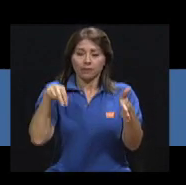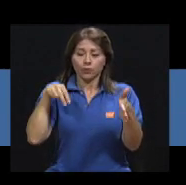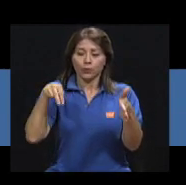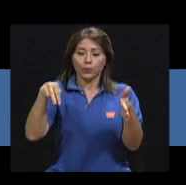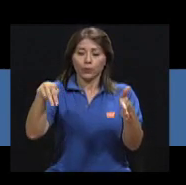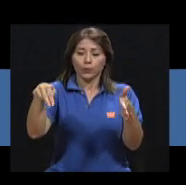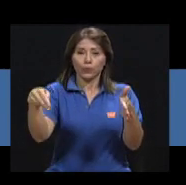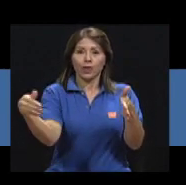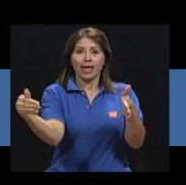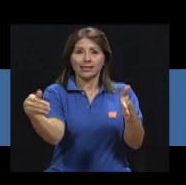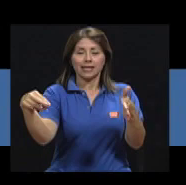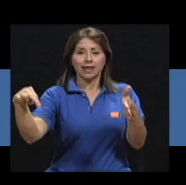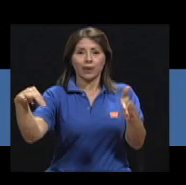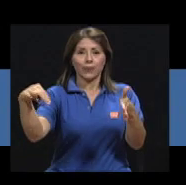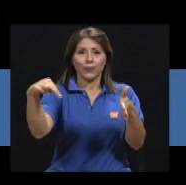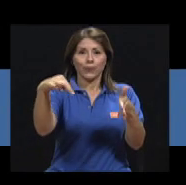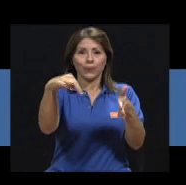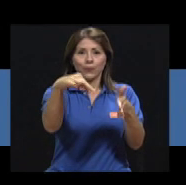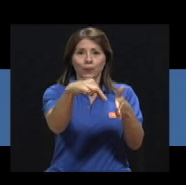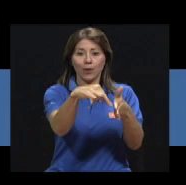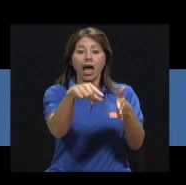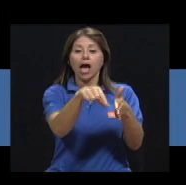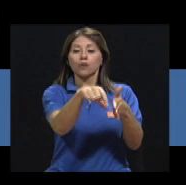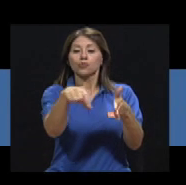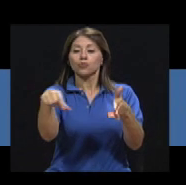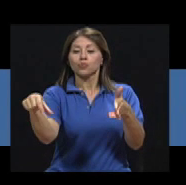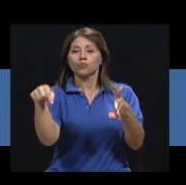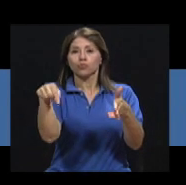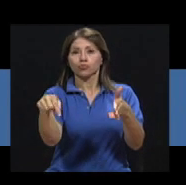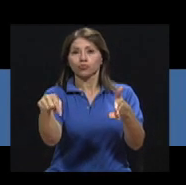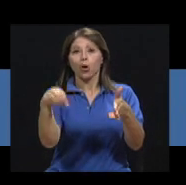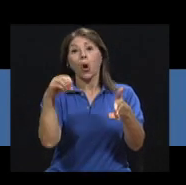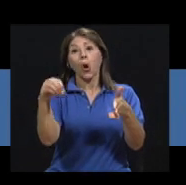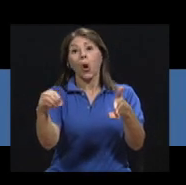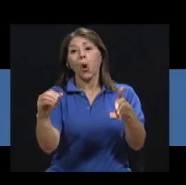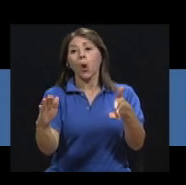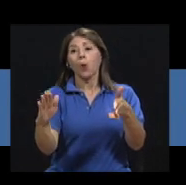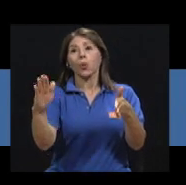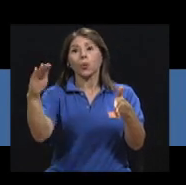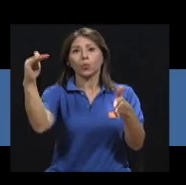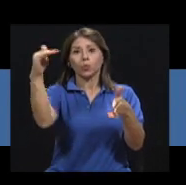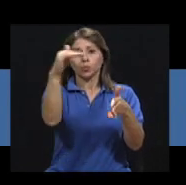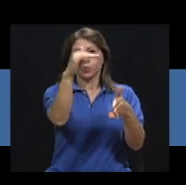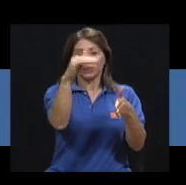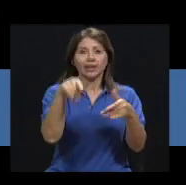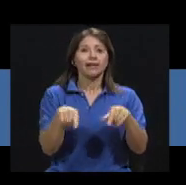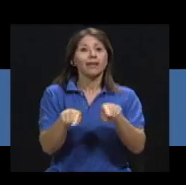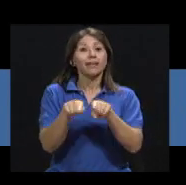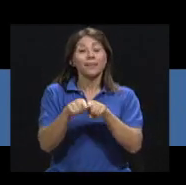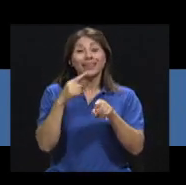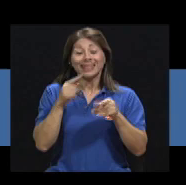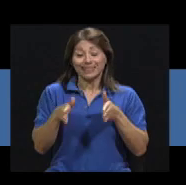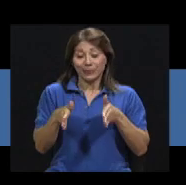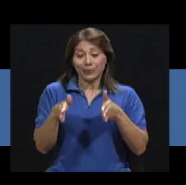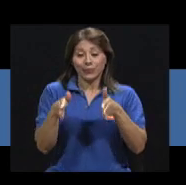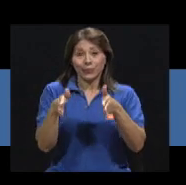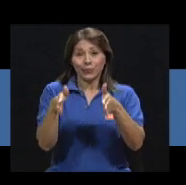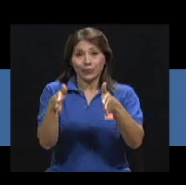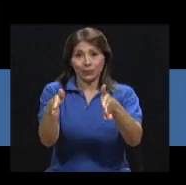y cruzarán las calles en las esquinas, las zonas de paso marcadas o los pasos peatonales a desnivel. Transitarán